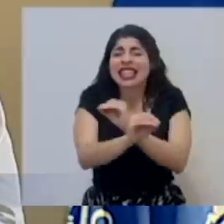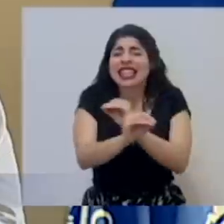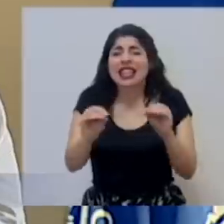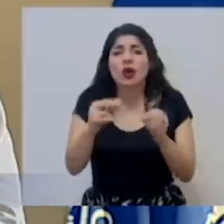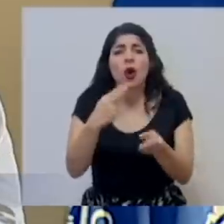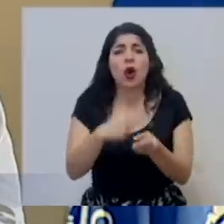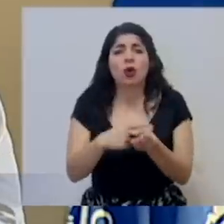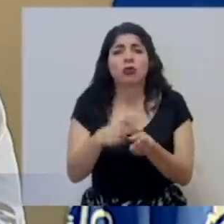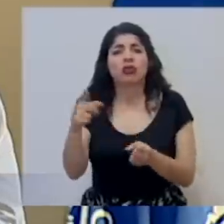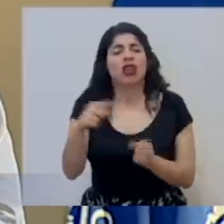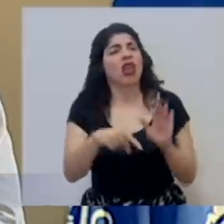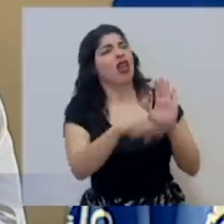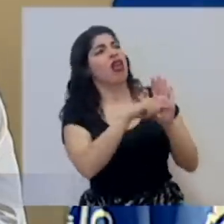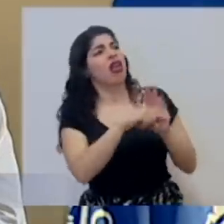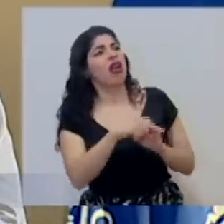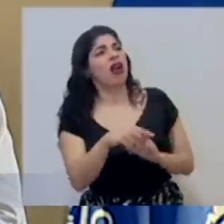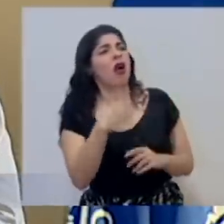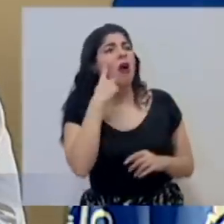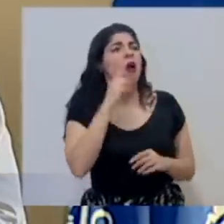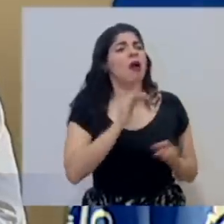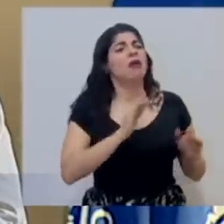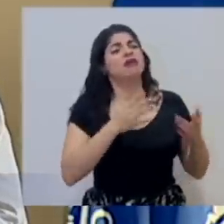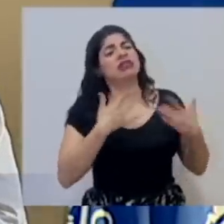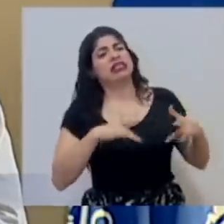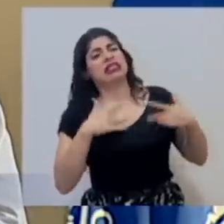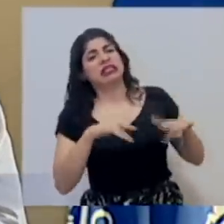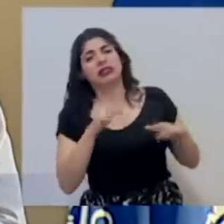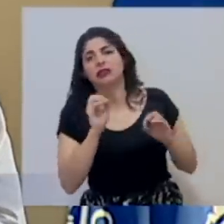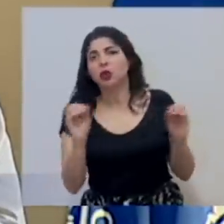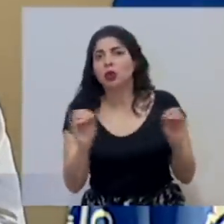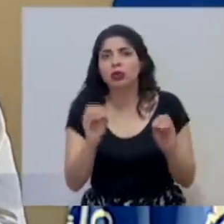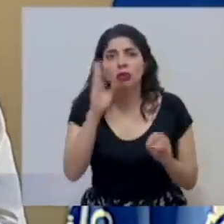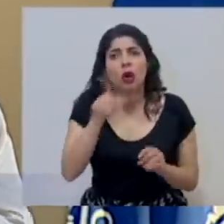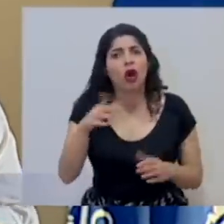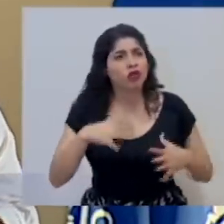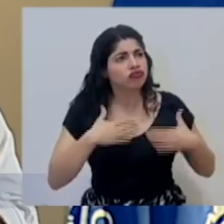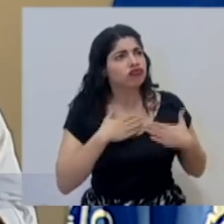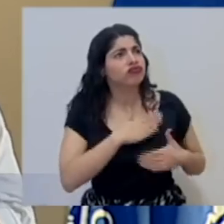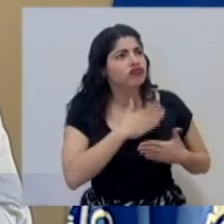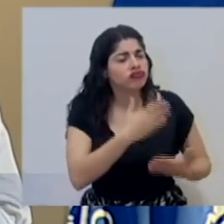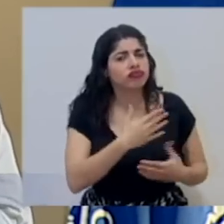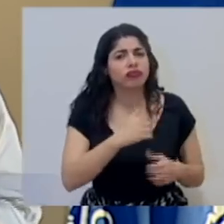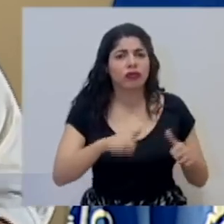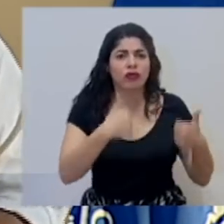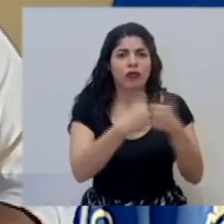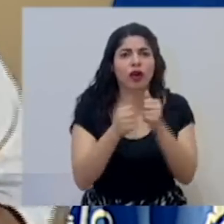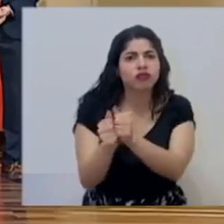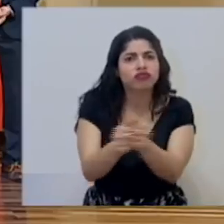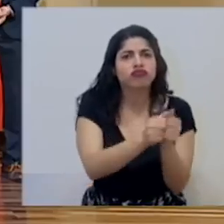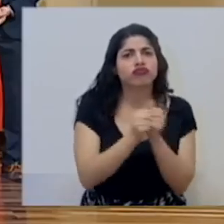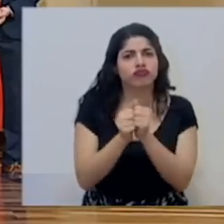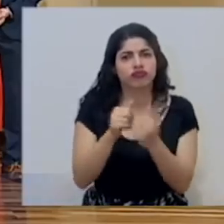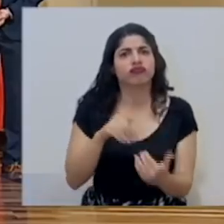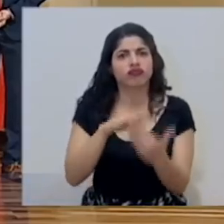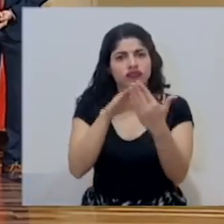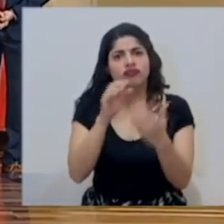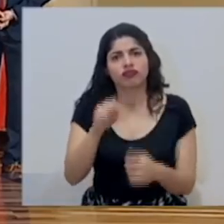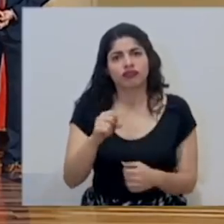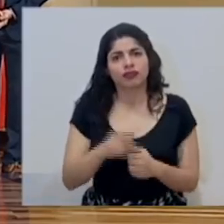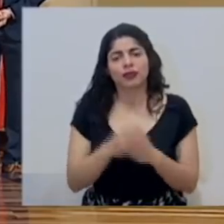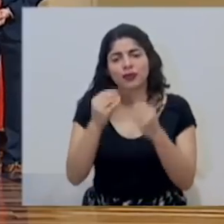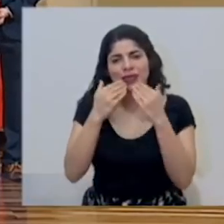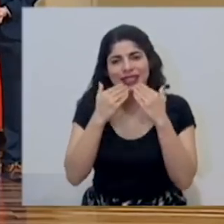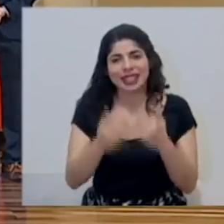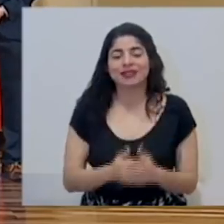han puesto ningún pero para volverse hospitales duales y comenzar a enfrentar este reto entre todos. Muchas gracias. Muchas